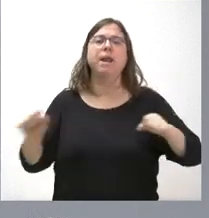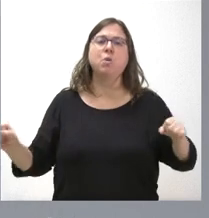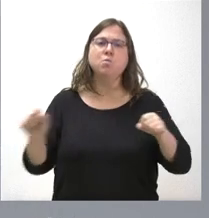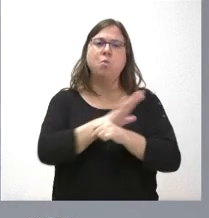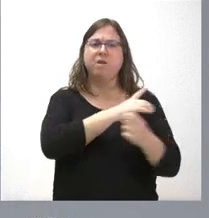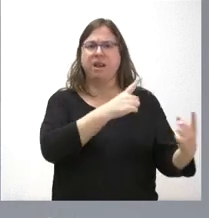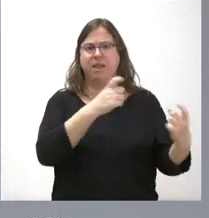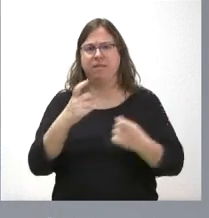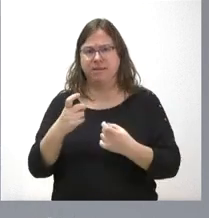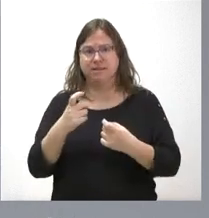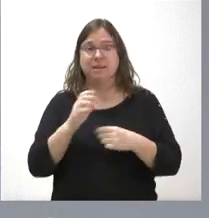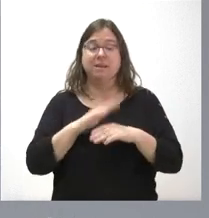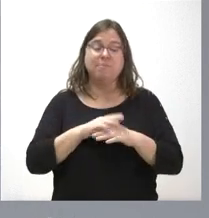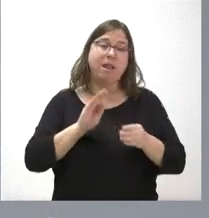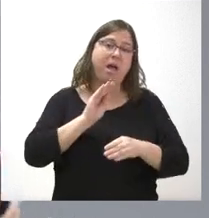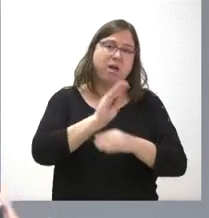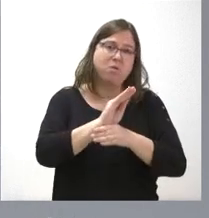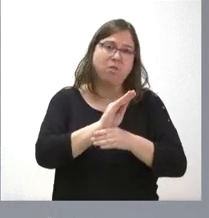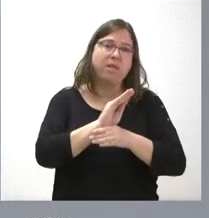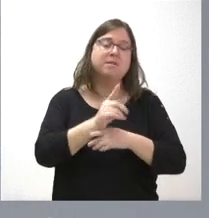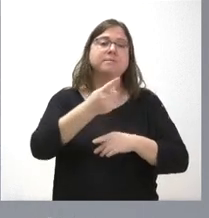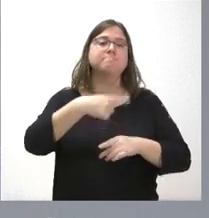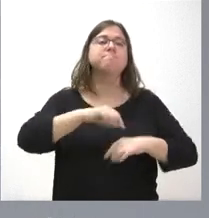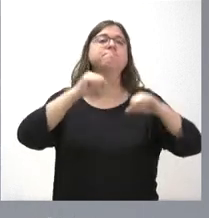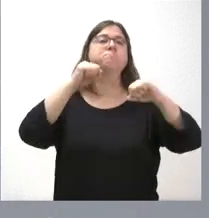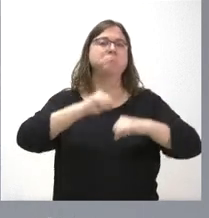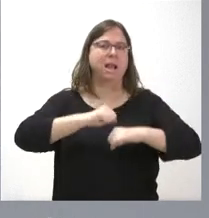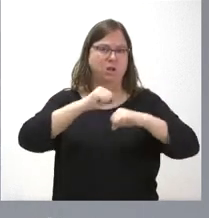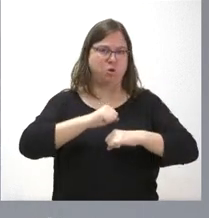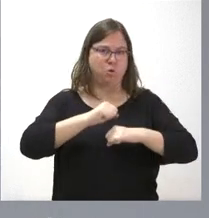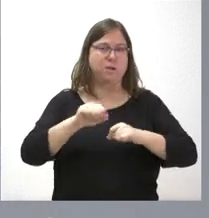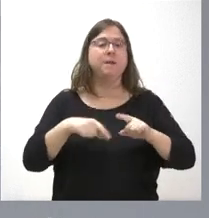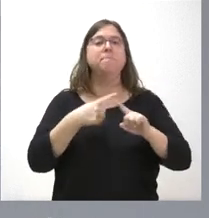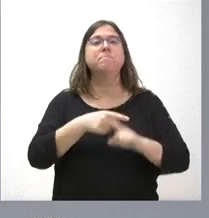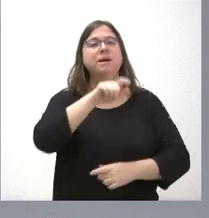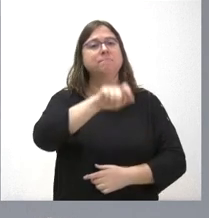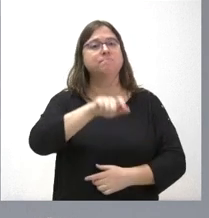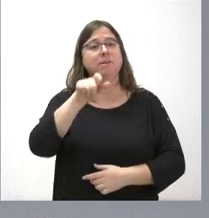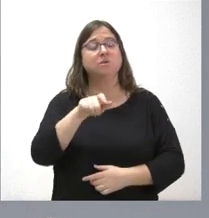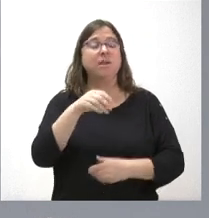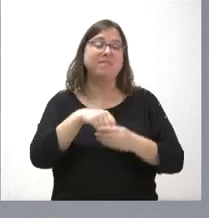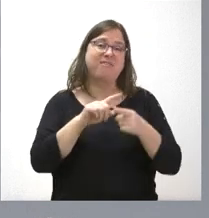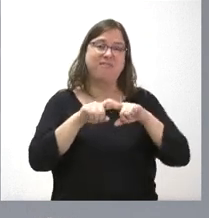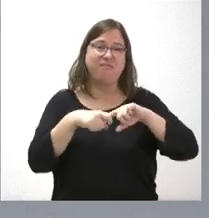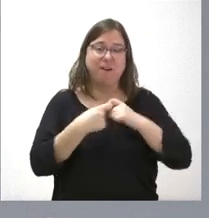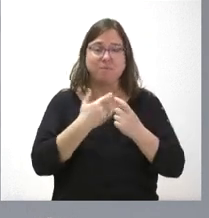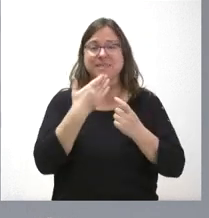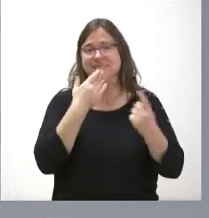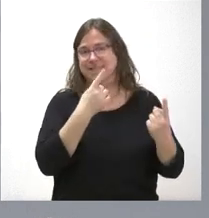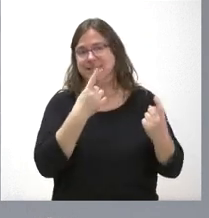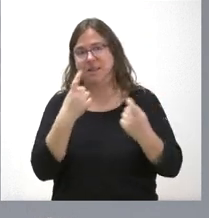necesidades a esas ayudas de nuestros mayores y de las personas y de las familias que lo pueden